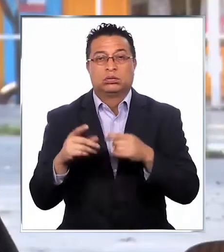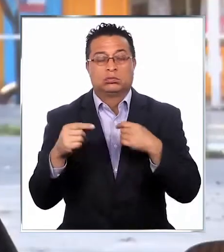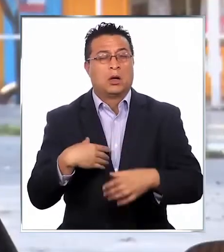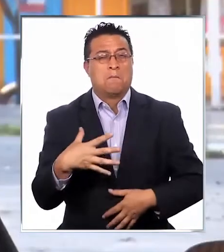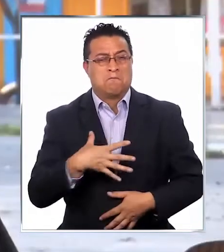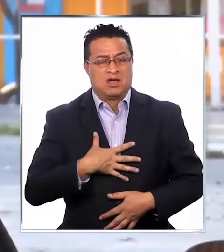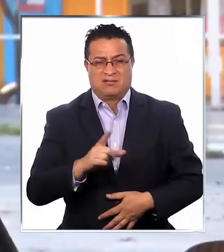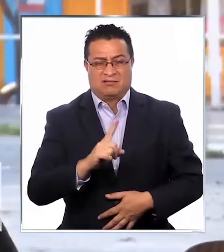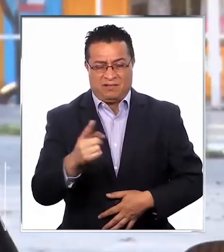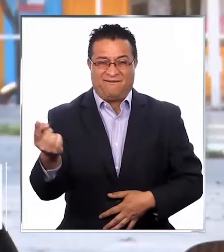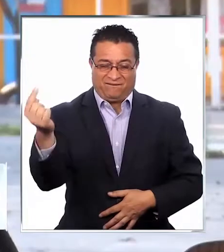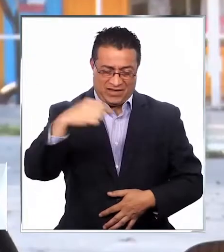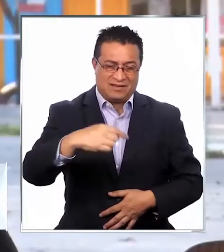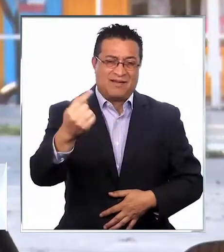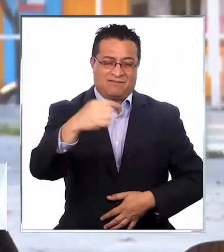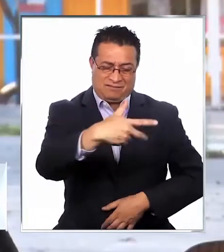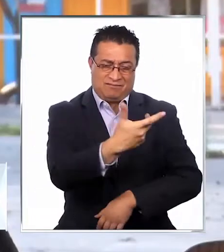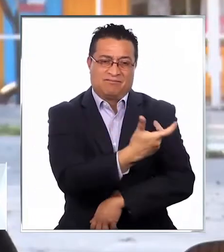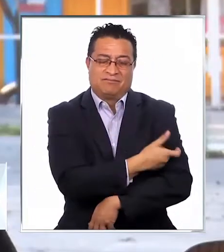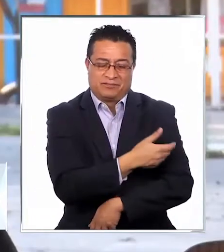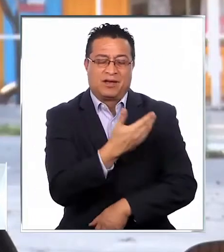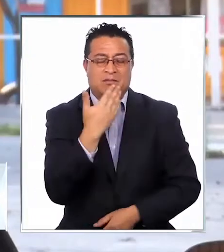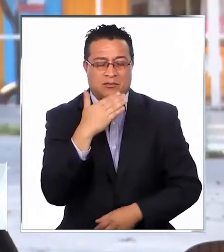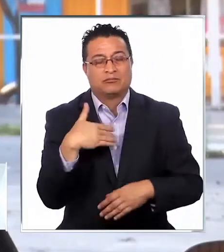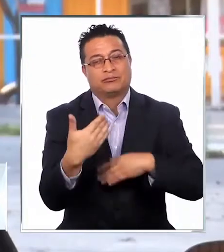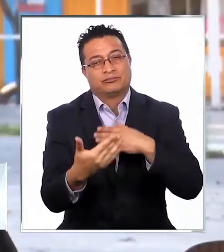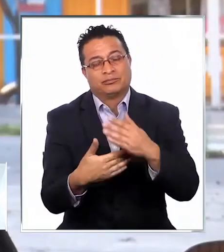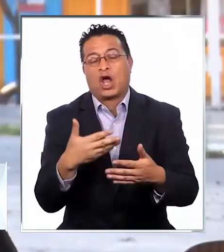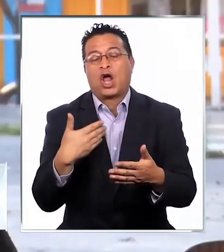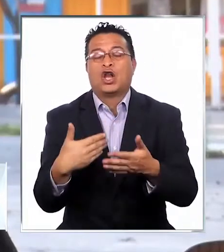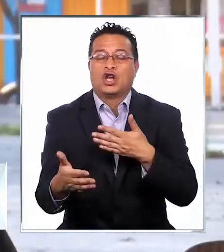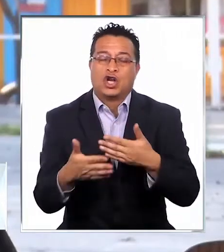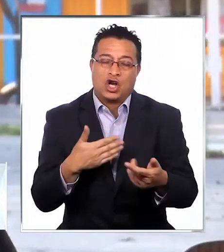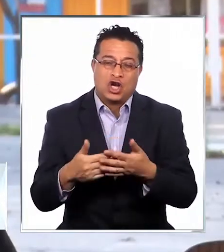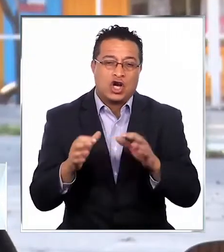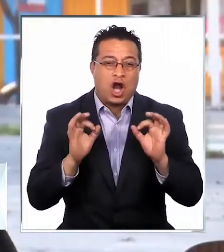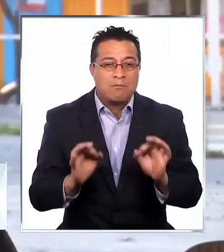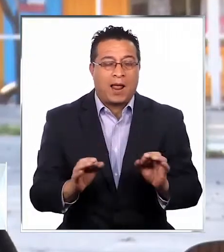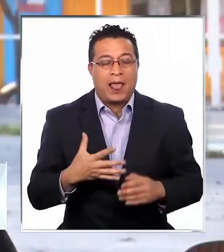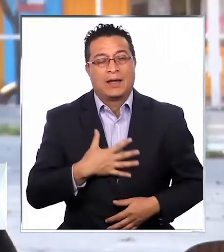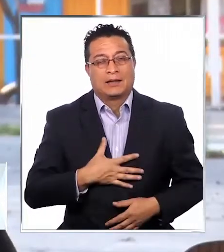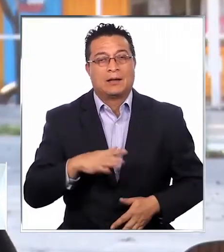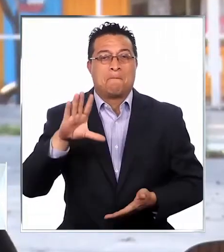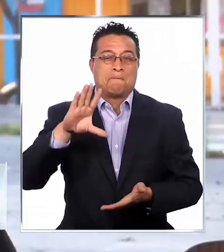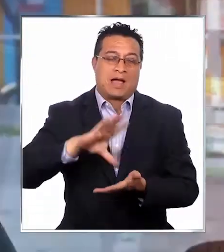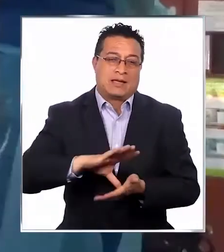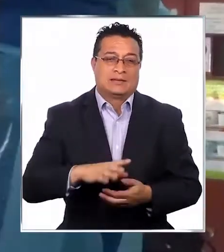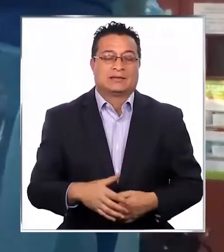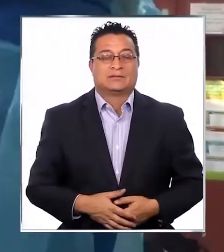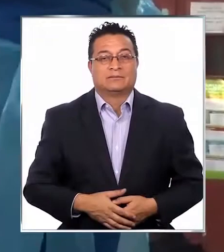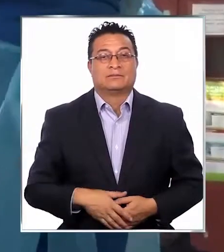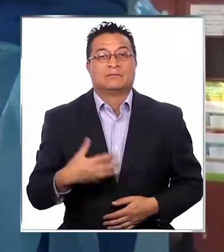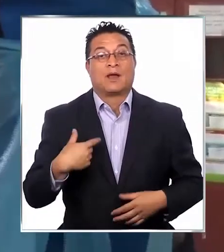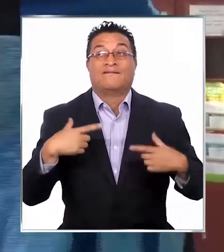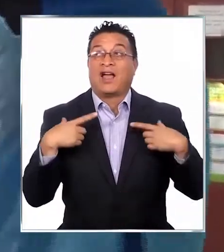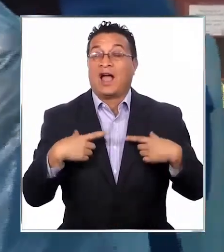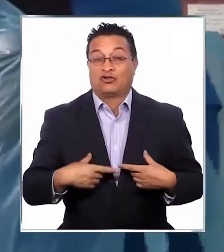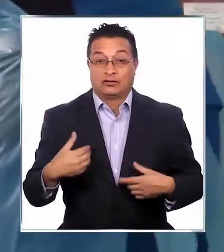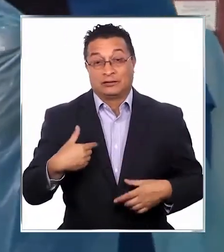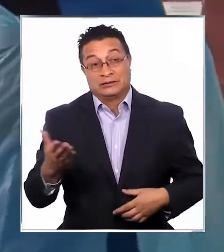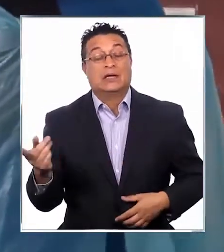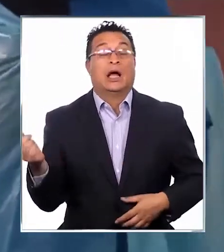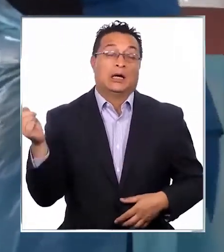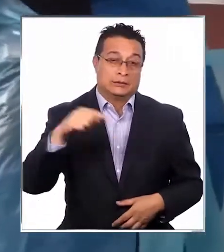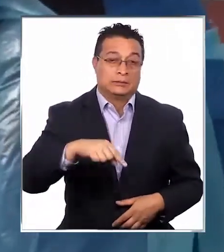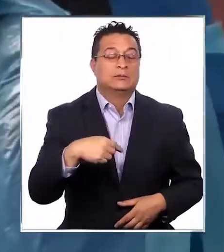pierdan el miedo y que venga para que así volvamos a tomar la normalidad del país. Andado de vacaciones,